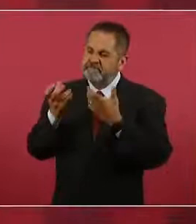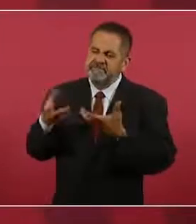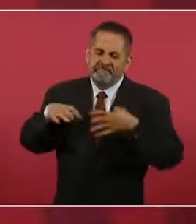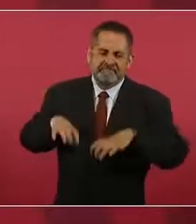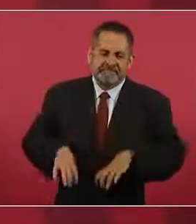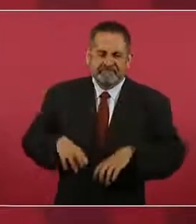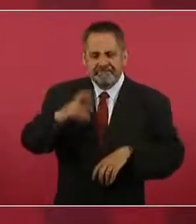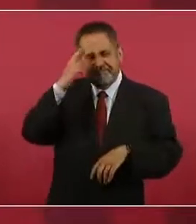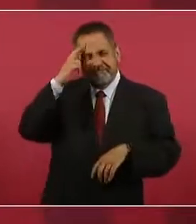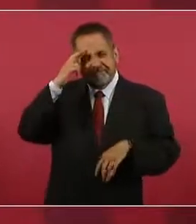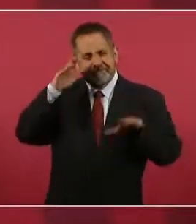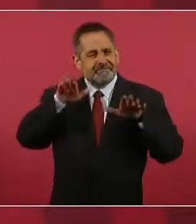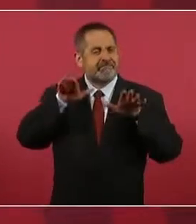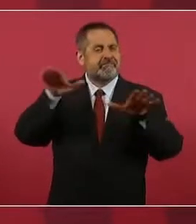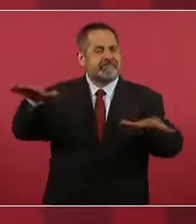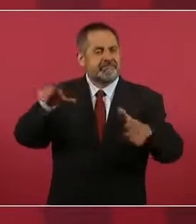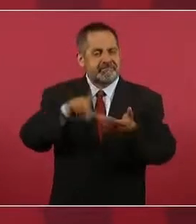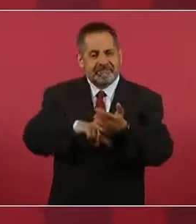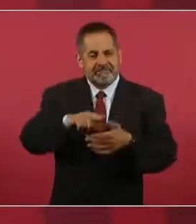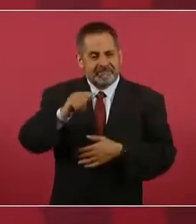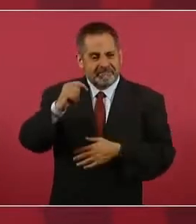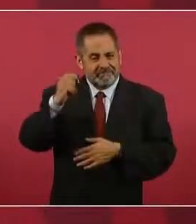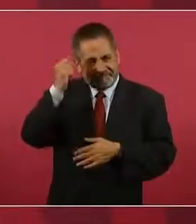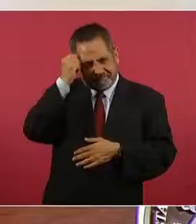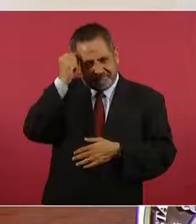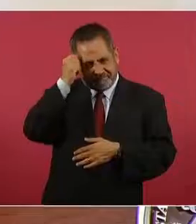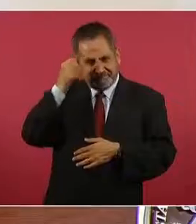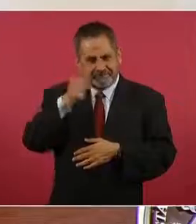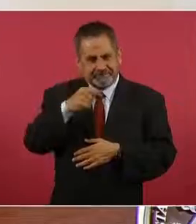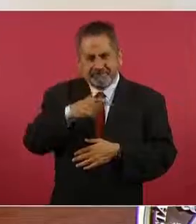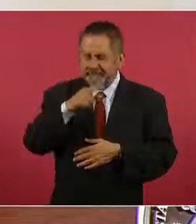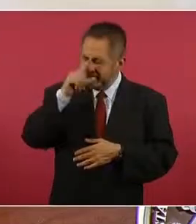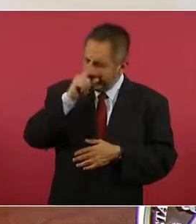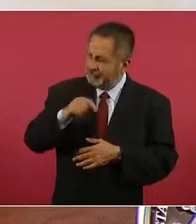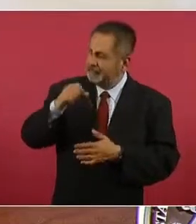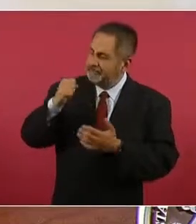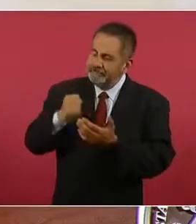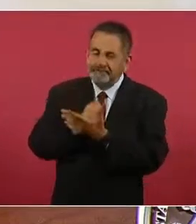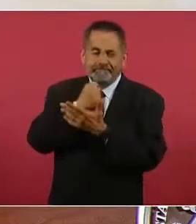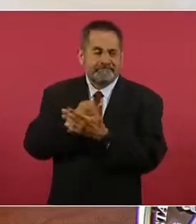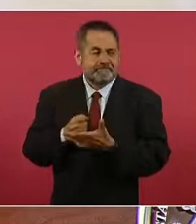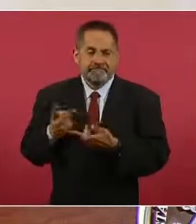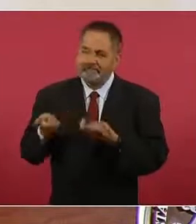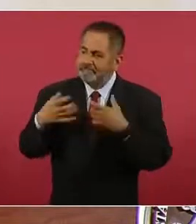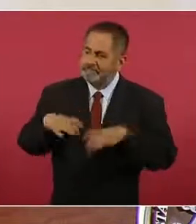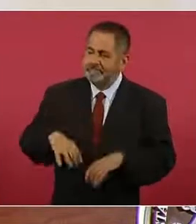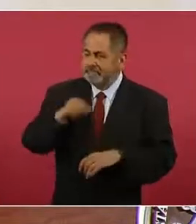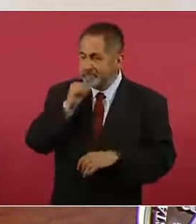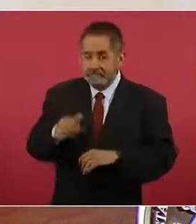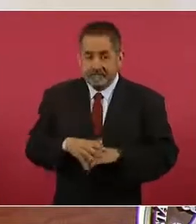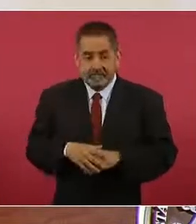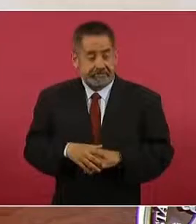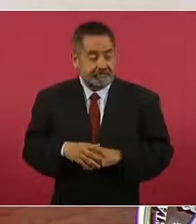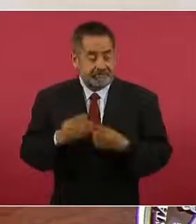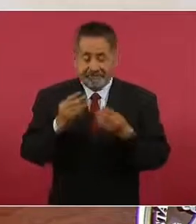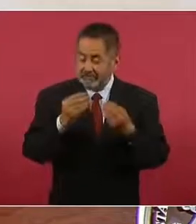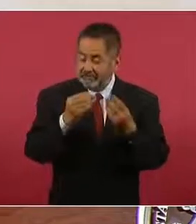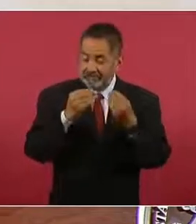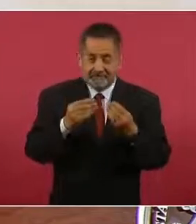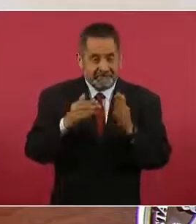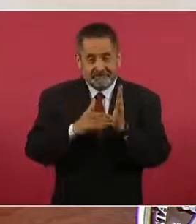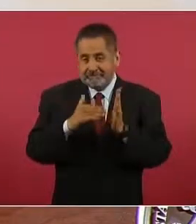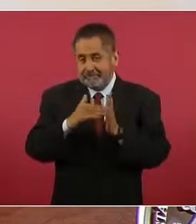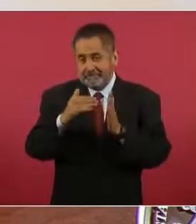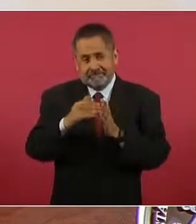el nuevo aeropuerto de Texcoco. Y como era muchísimo dinero,